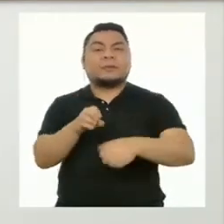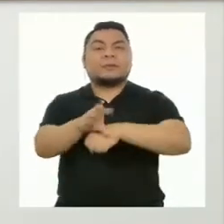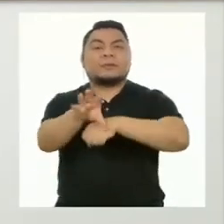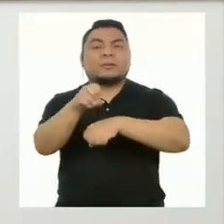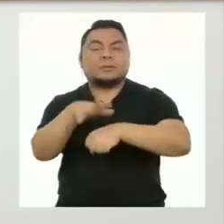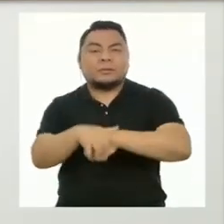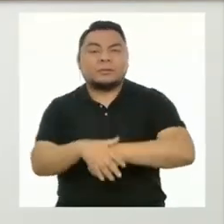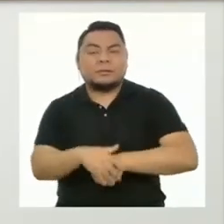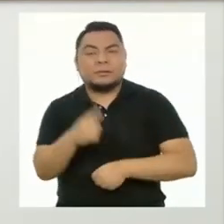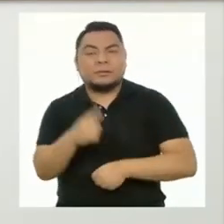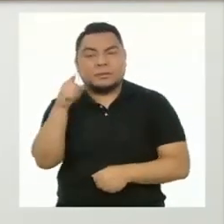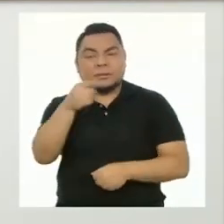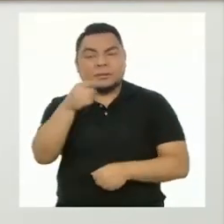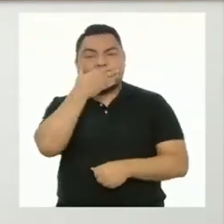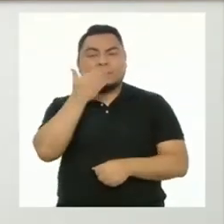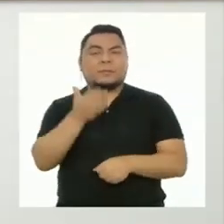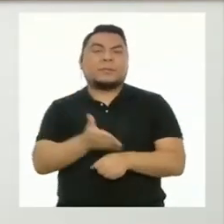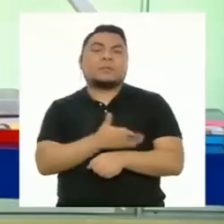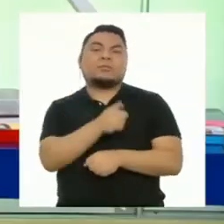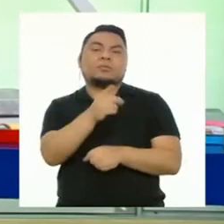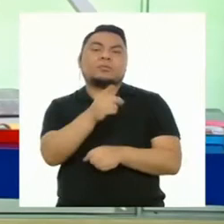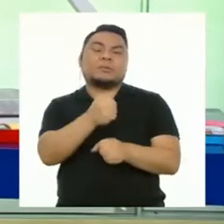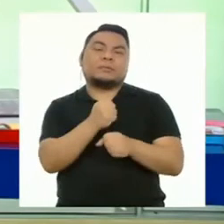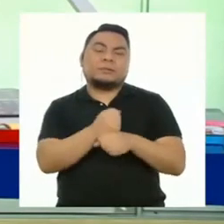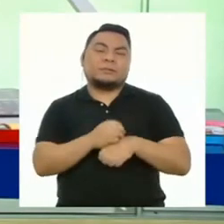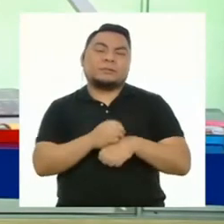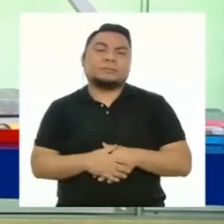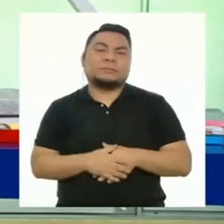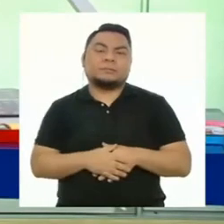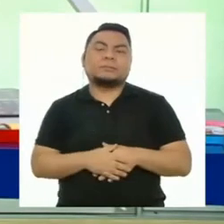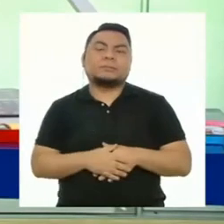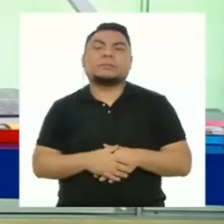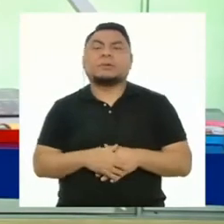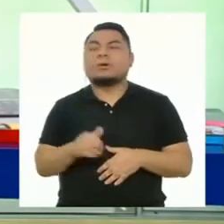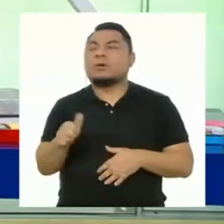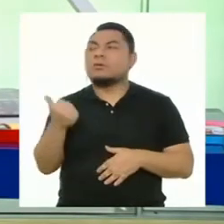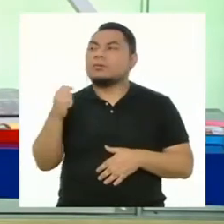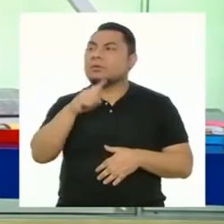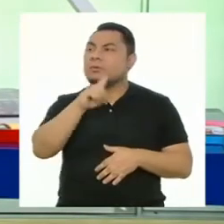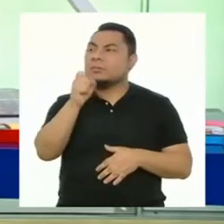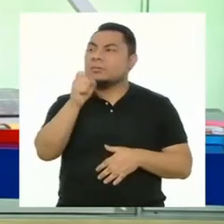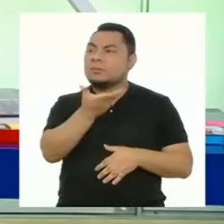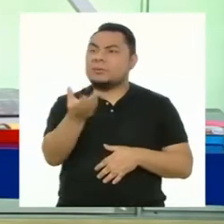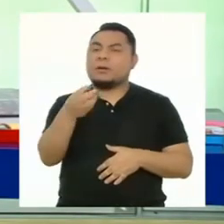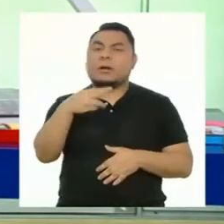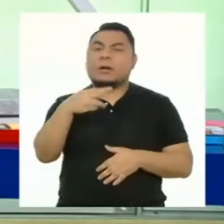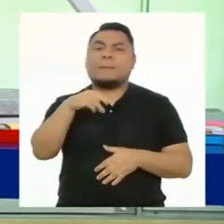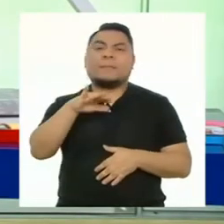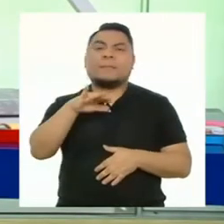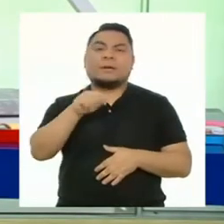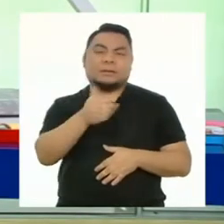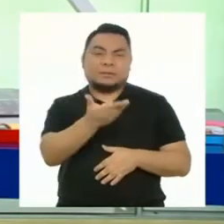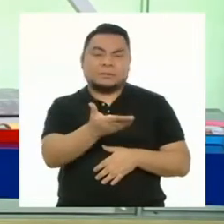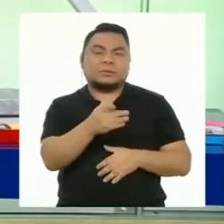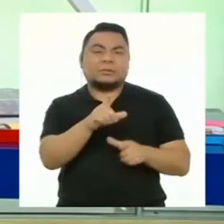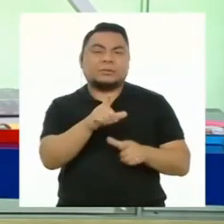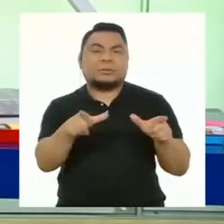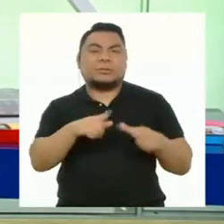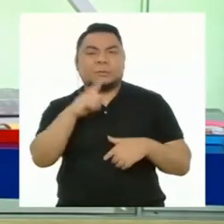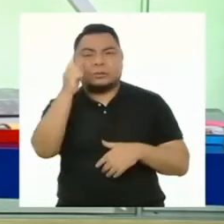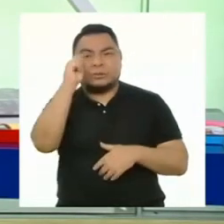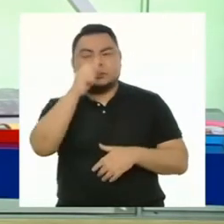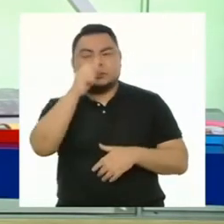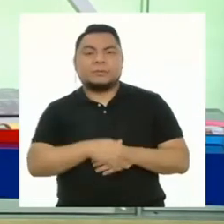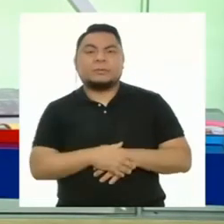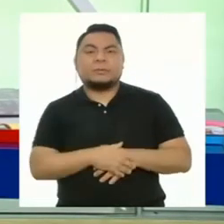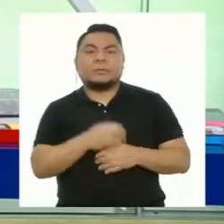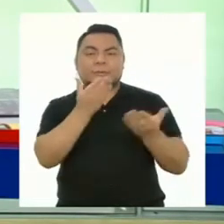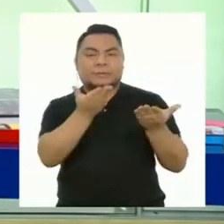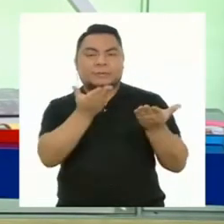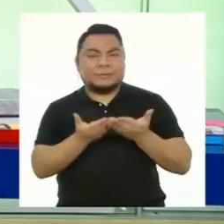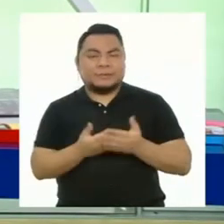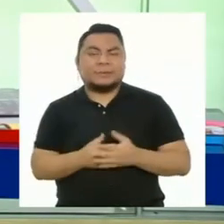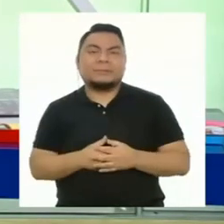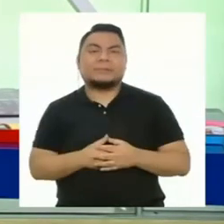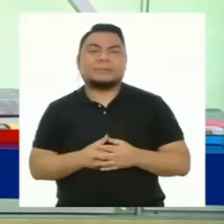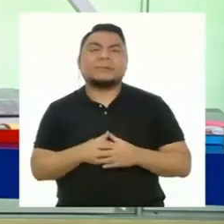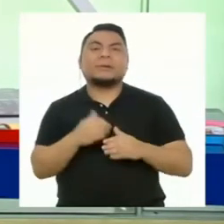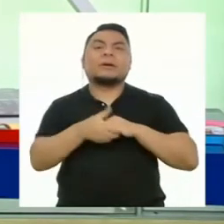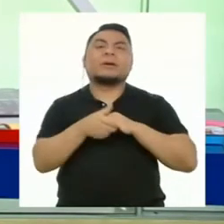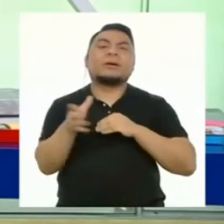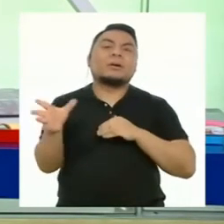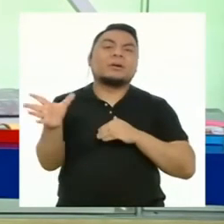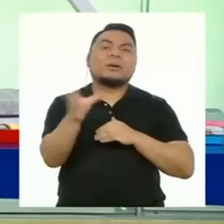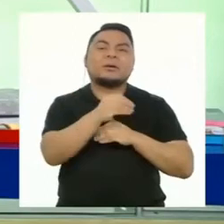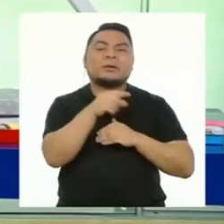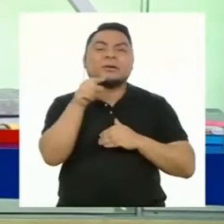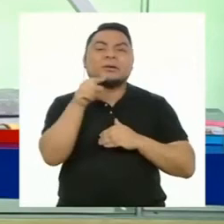recomendaciones para que mejores tu trabajo. Tenemos otra pregunta de María Angelita, de la ciudad de Tumbes. ¡Bienvenida! Y